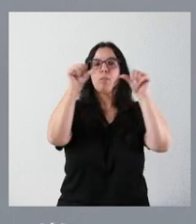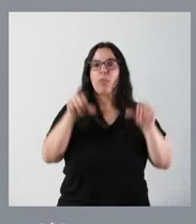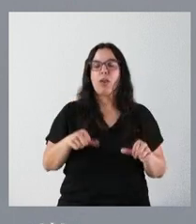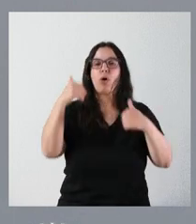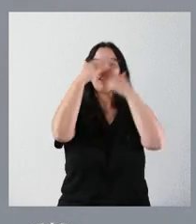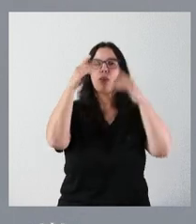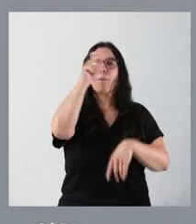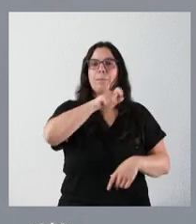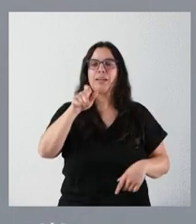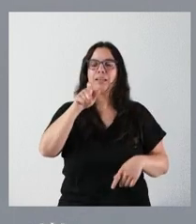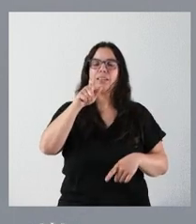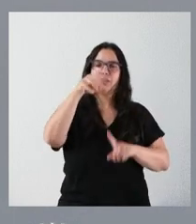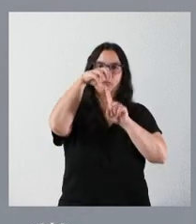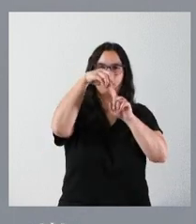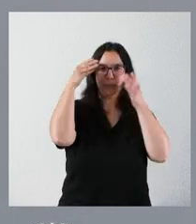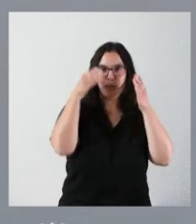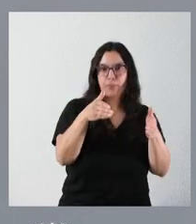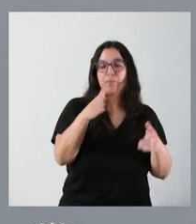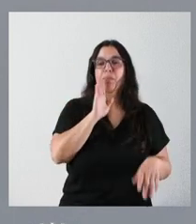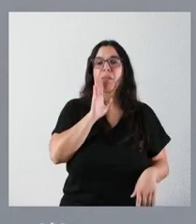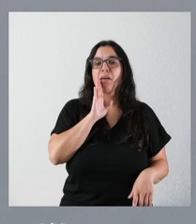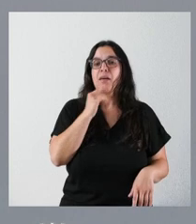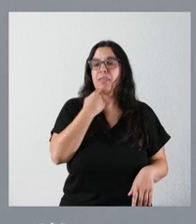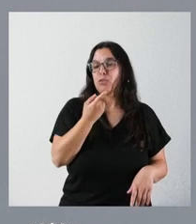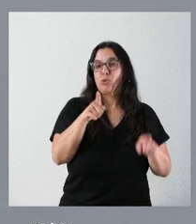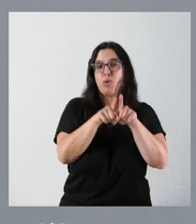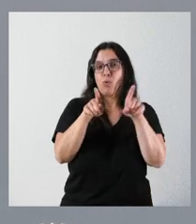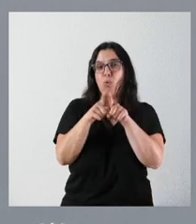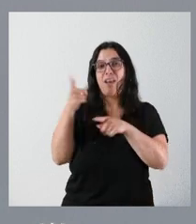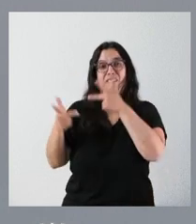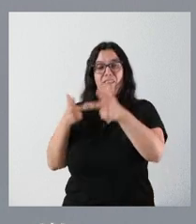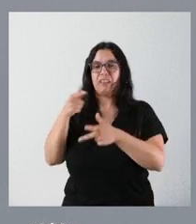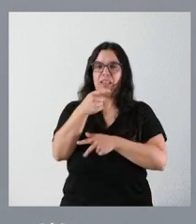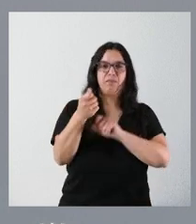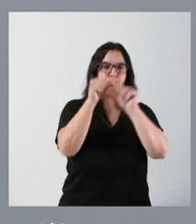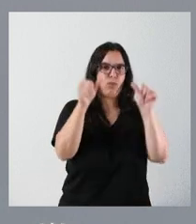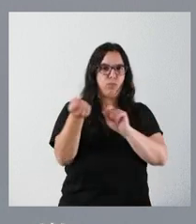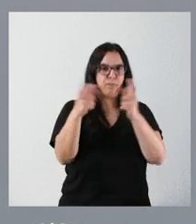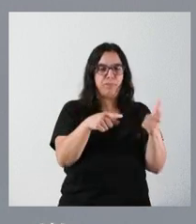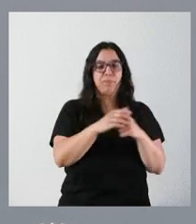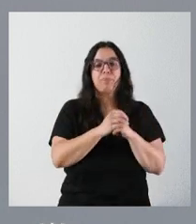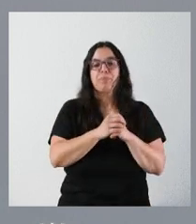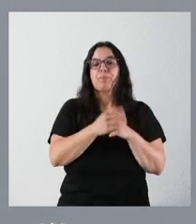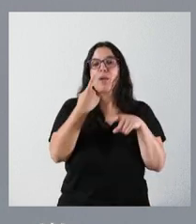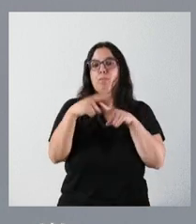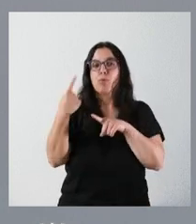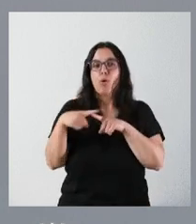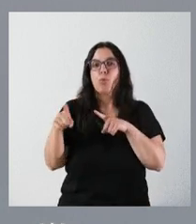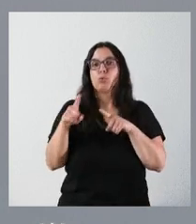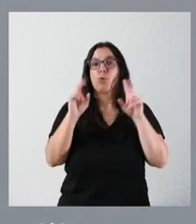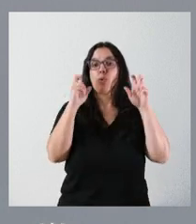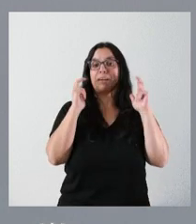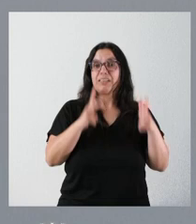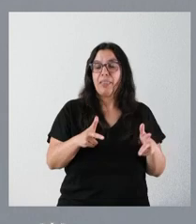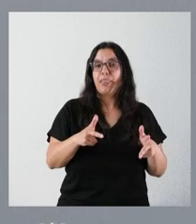en la persona, como hemos dicho anteriormente del caso de Benavente. El equipamiento de productos de nueva residencia